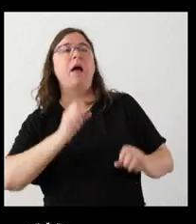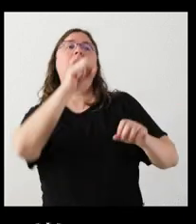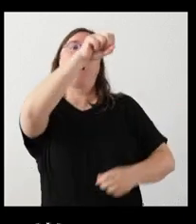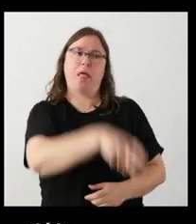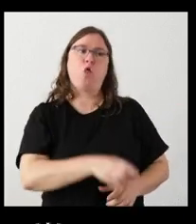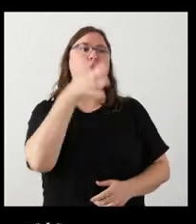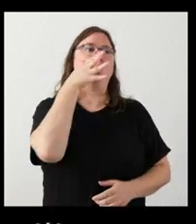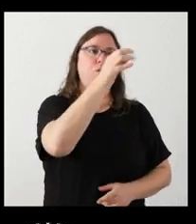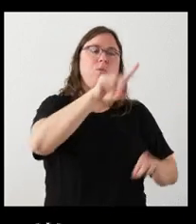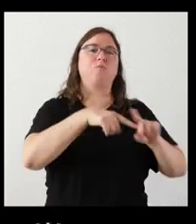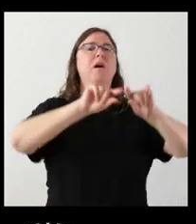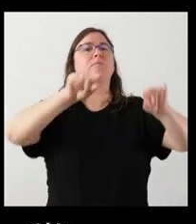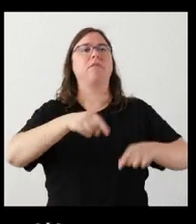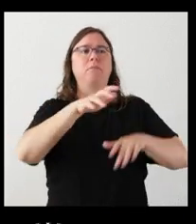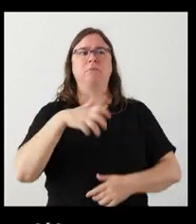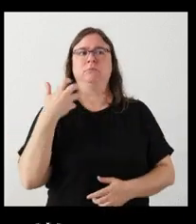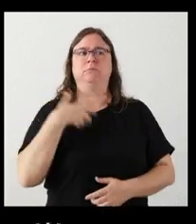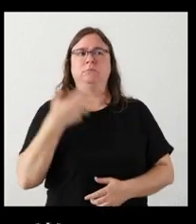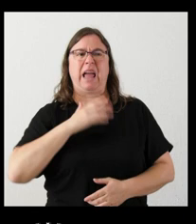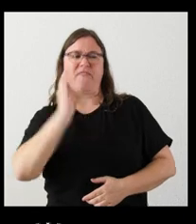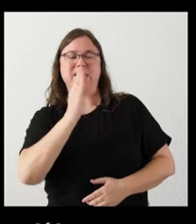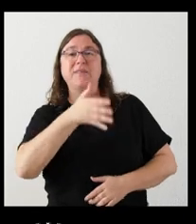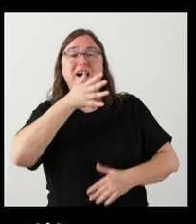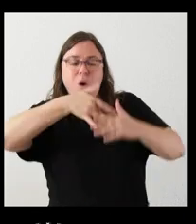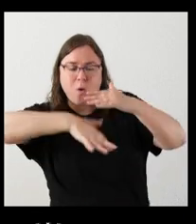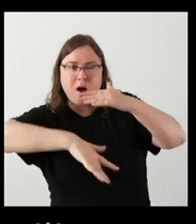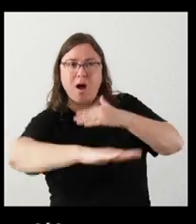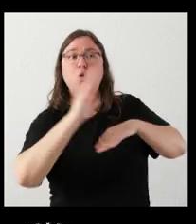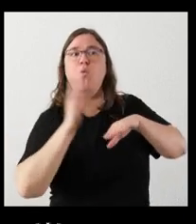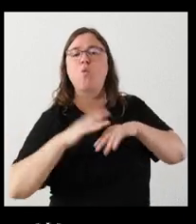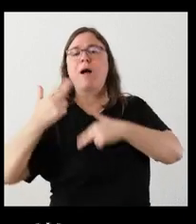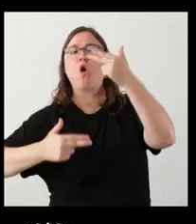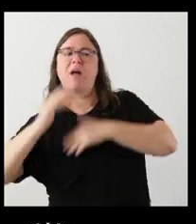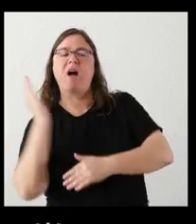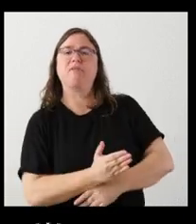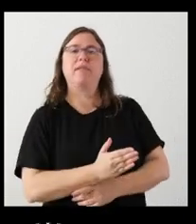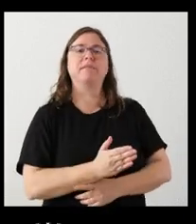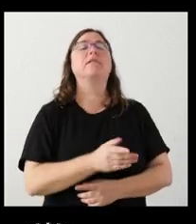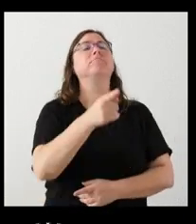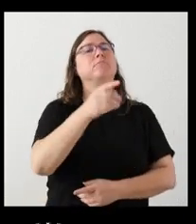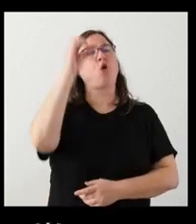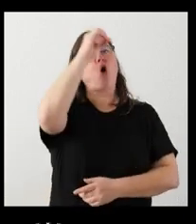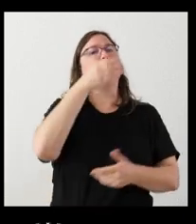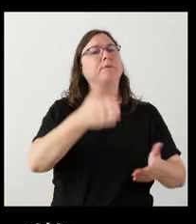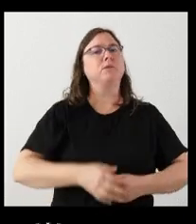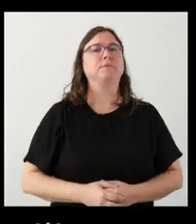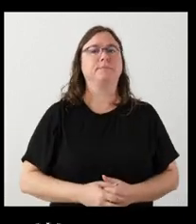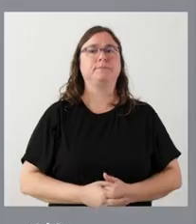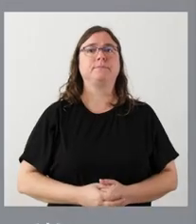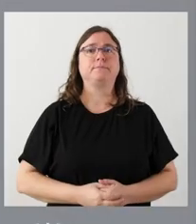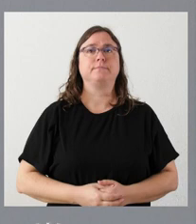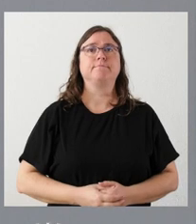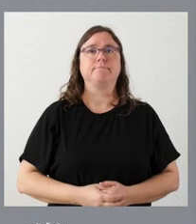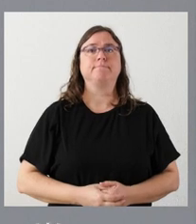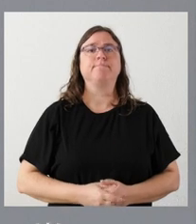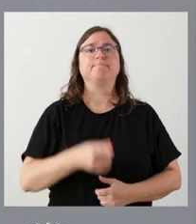se quejaban por esos daños a los acuíferos que se habían producido en esas obras. ¿Cómo lo valora el Gobierno autonómico? Gracias. Pues era